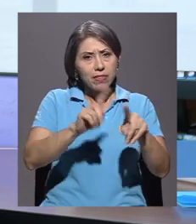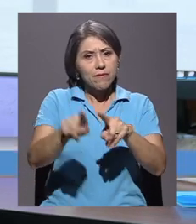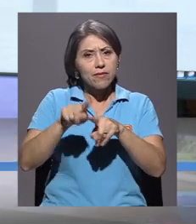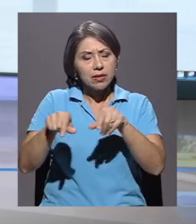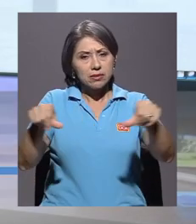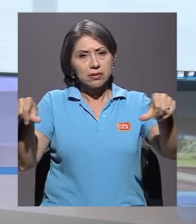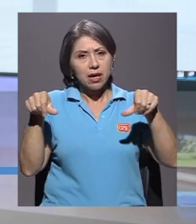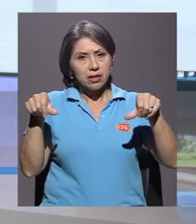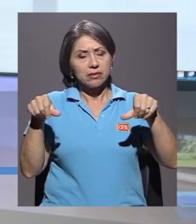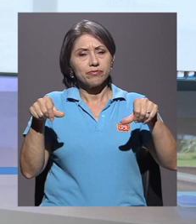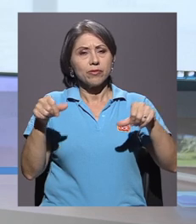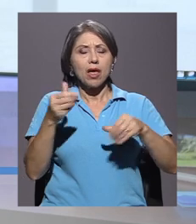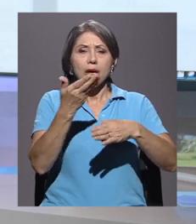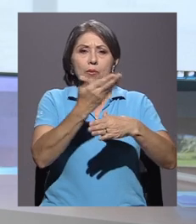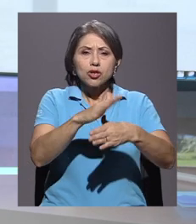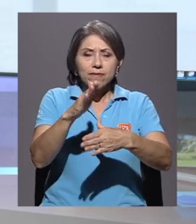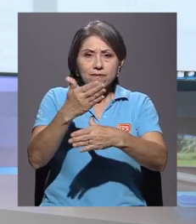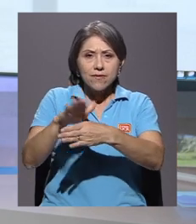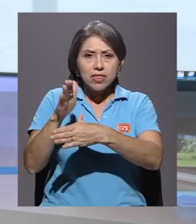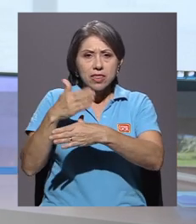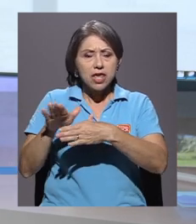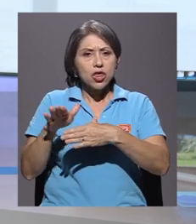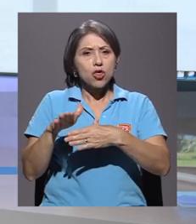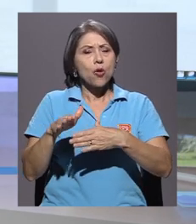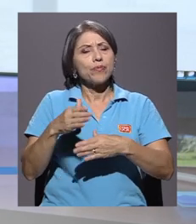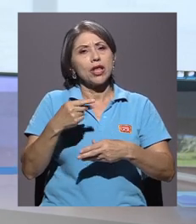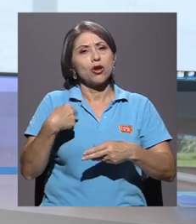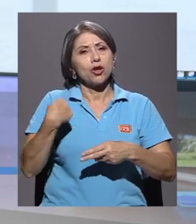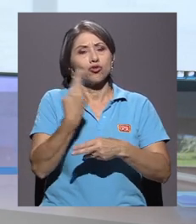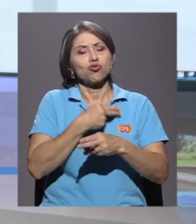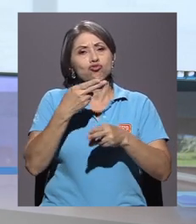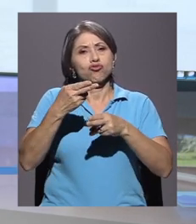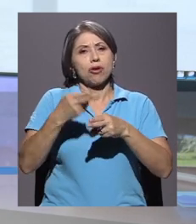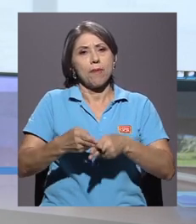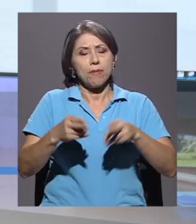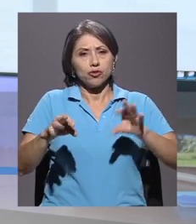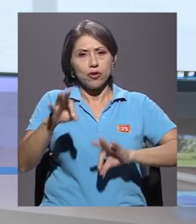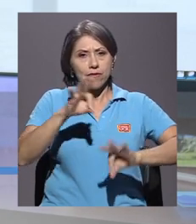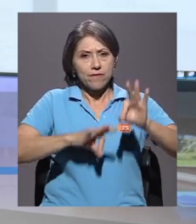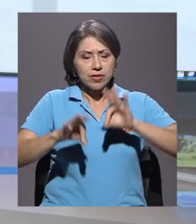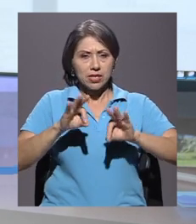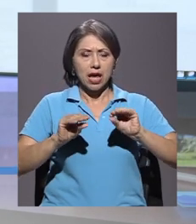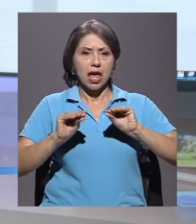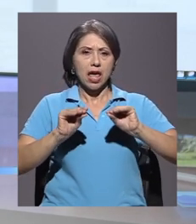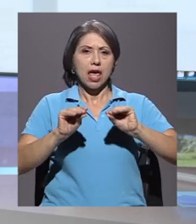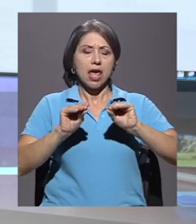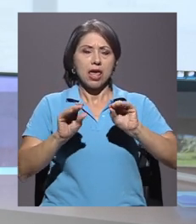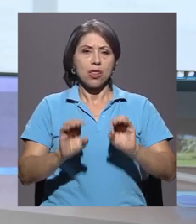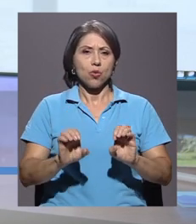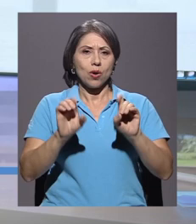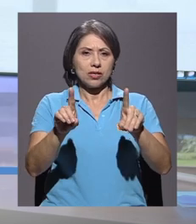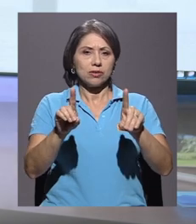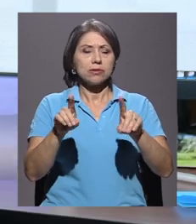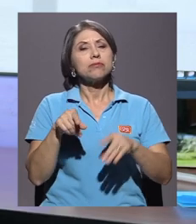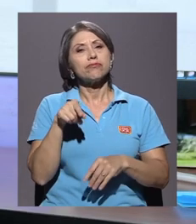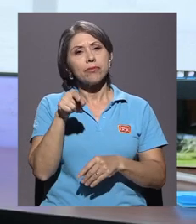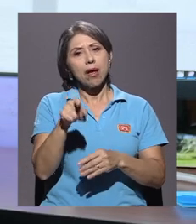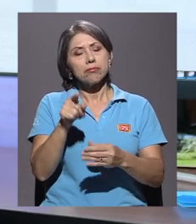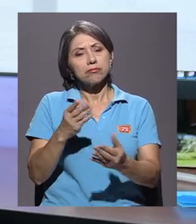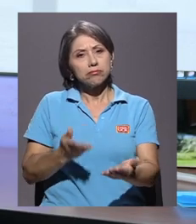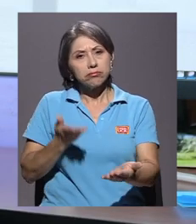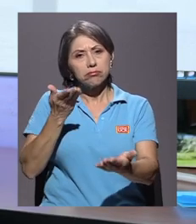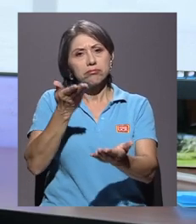dividido en lo que consiste en algo que hemos llamado física educacional y ahí lo que proponemos son